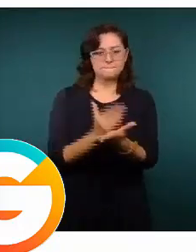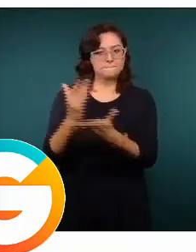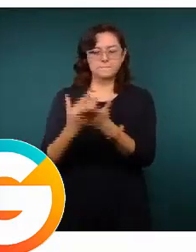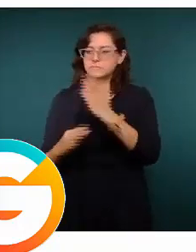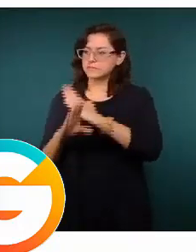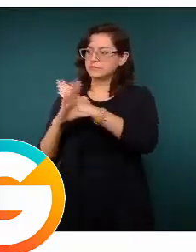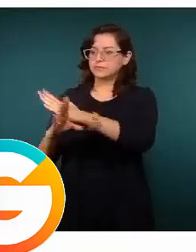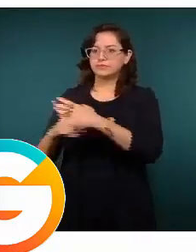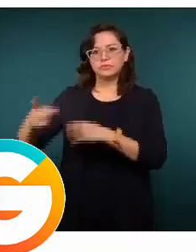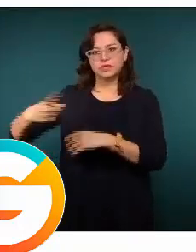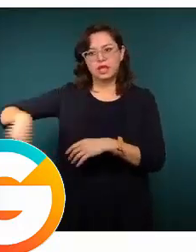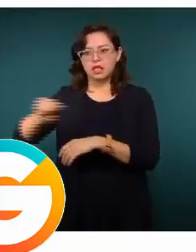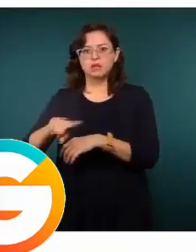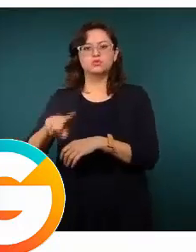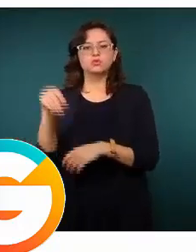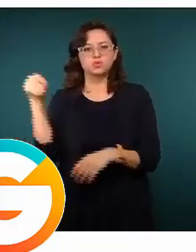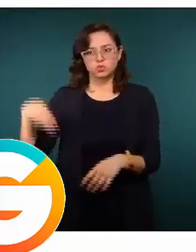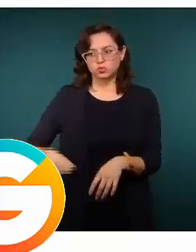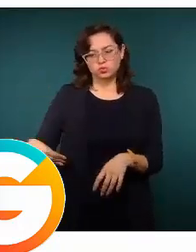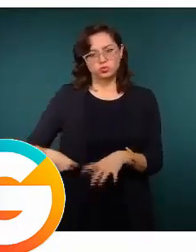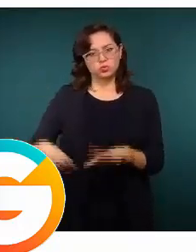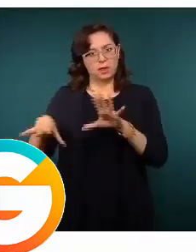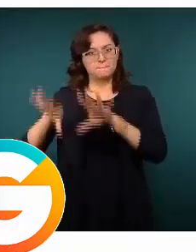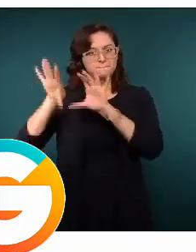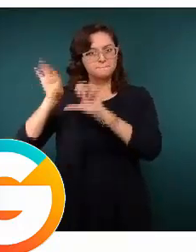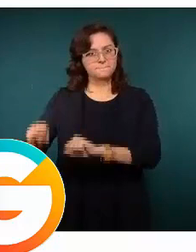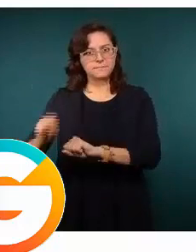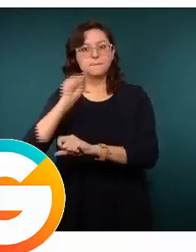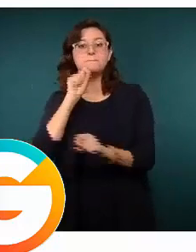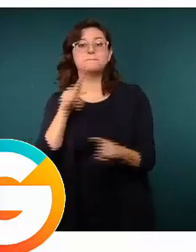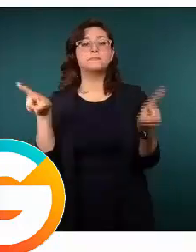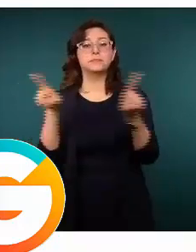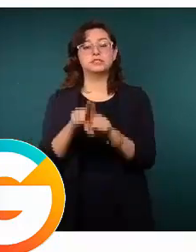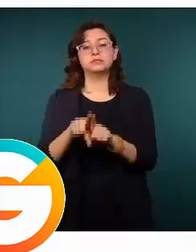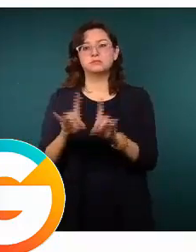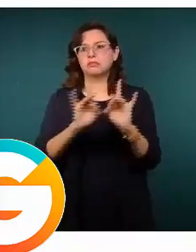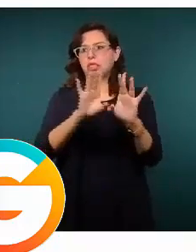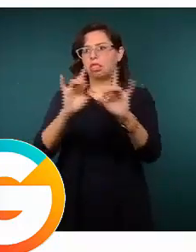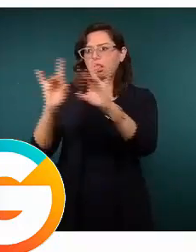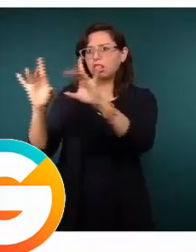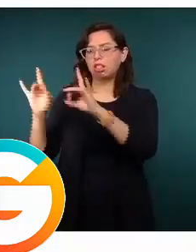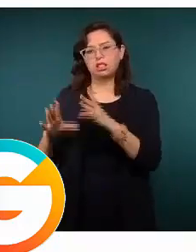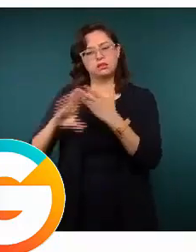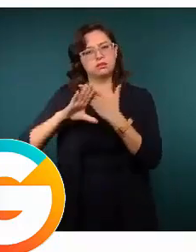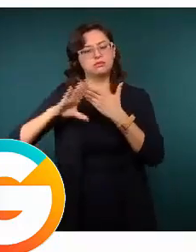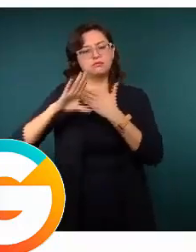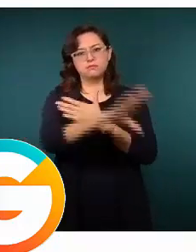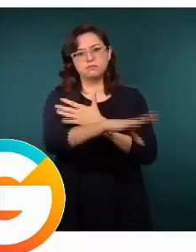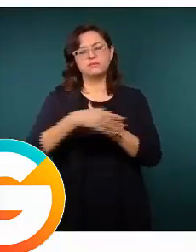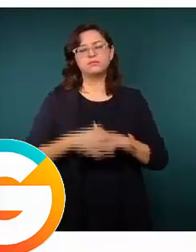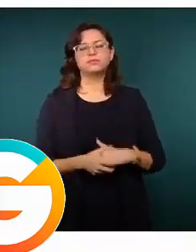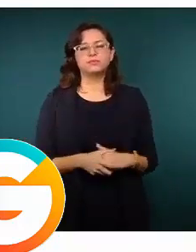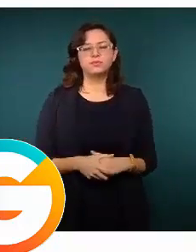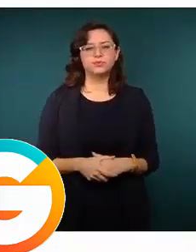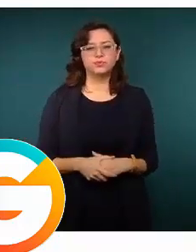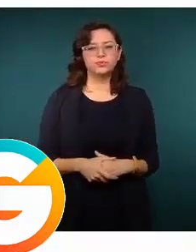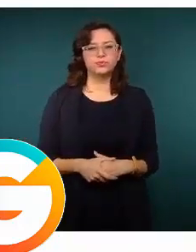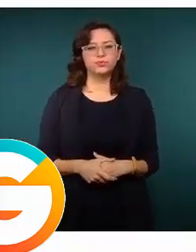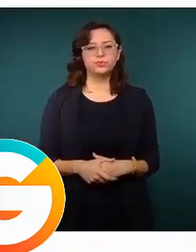para detener a los responsables y para evitar que siguiera habiendo este tipo de sucesos. En la parte de